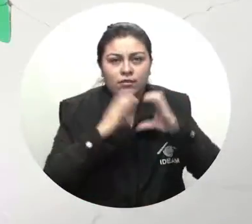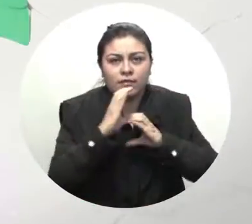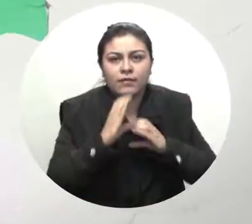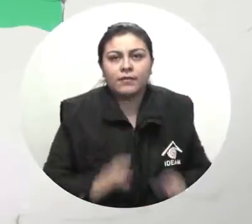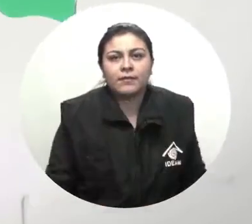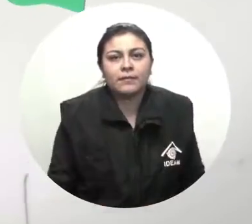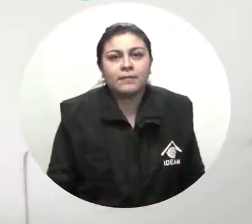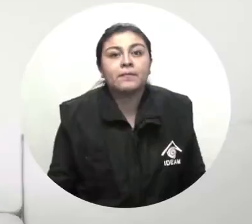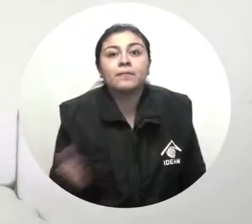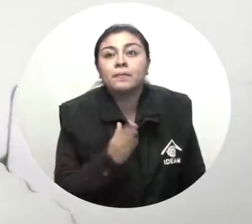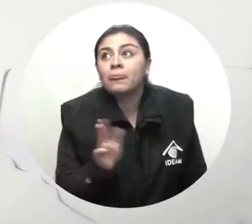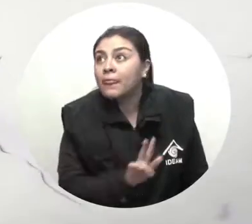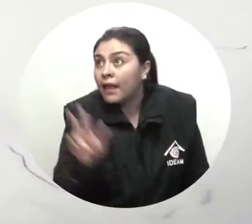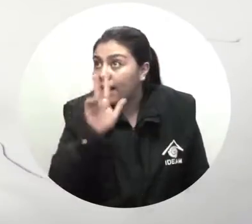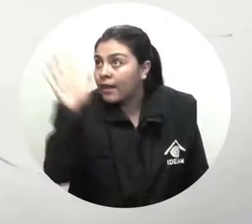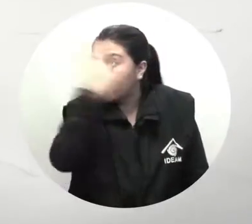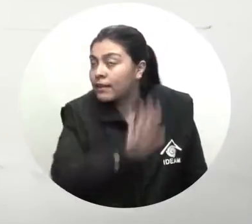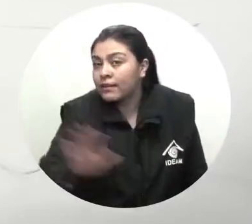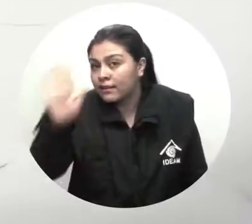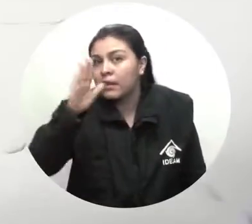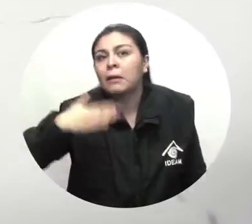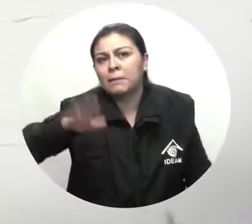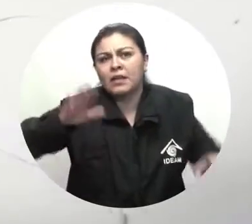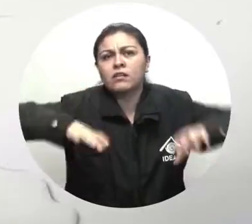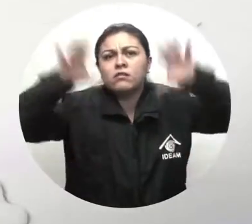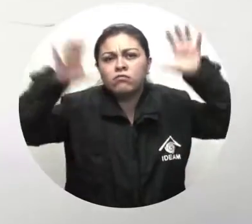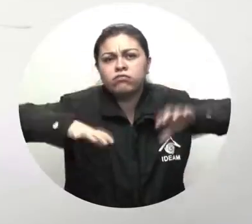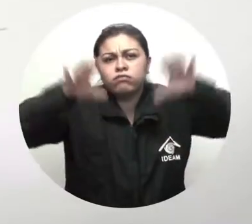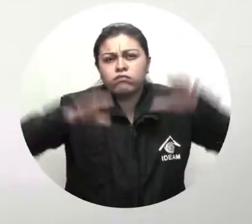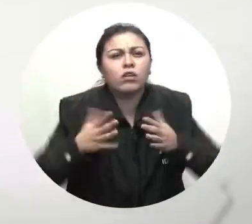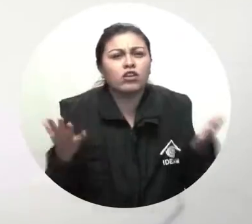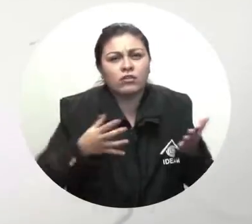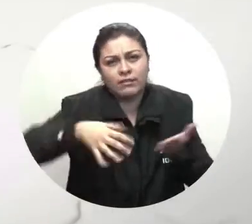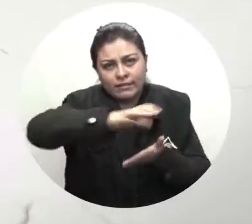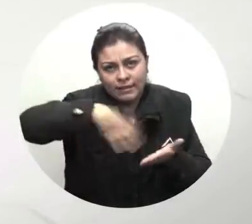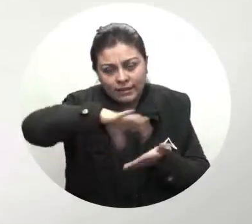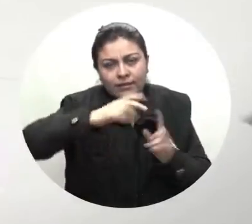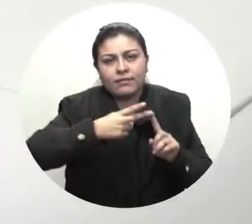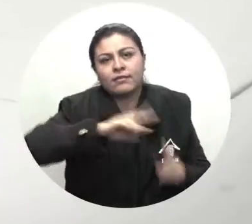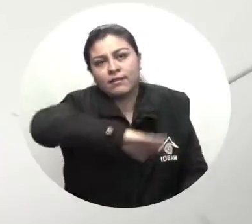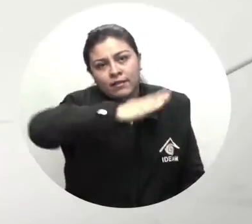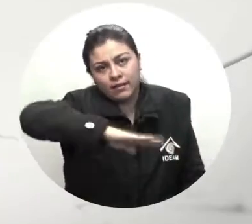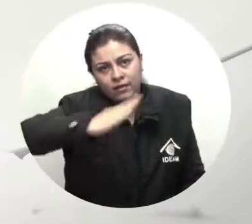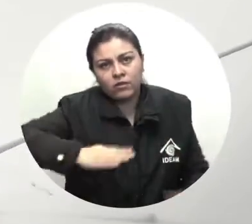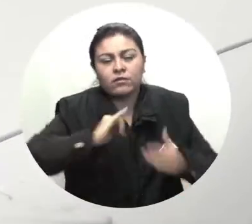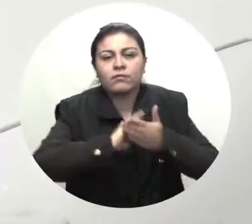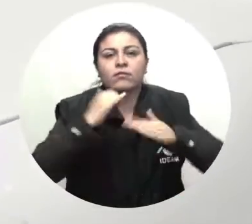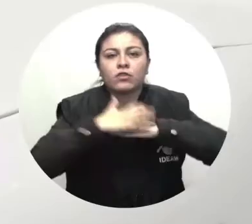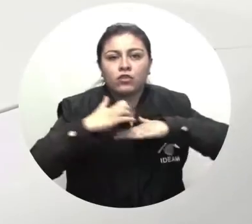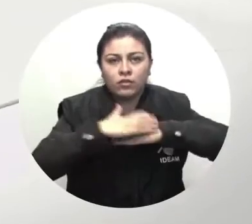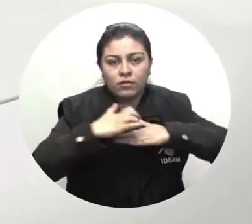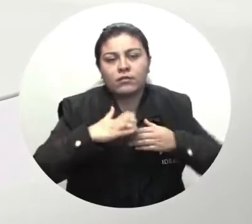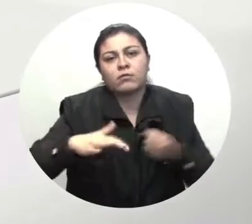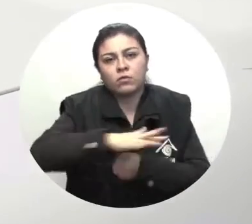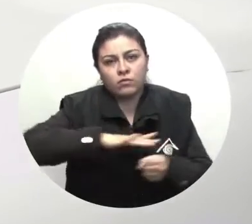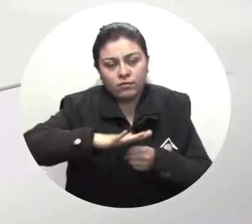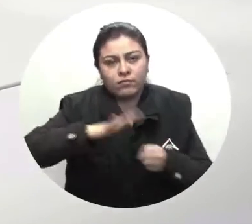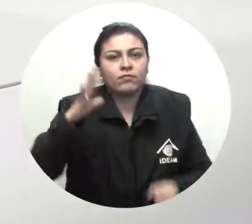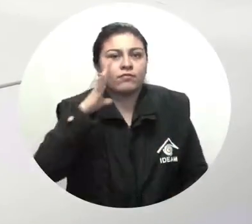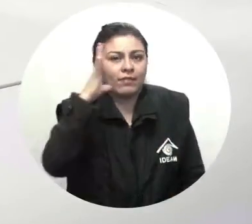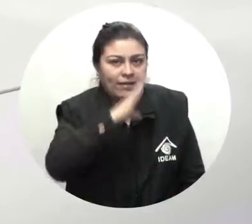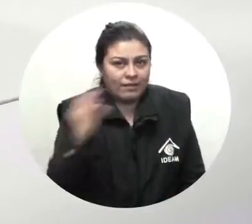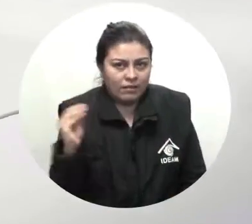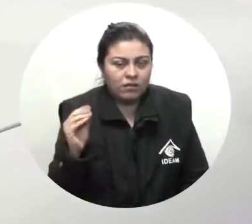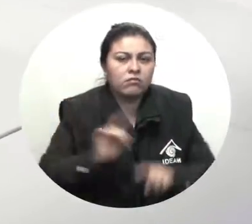zona andina esperamos condiciones con lluvias en zonas de Santander, Antioquia, Tolima, Cundinamarca, Quindío y montañas de